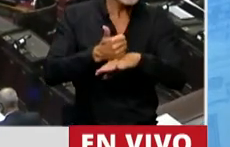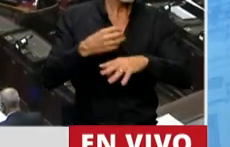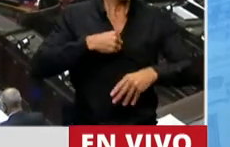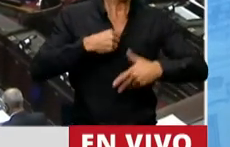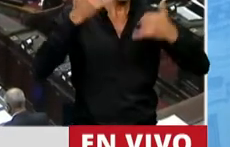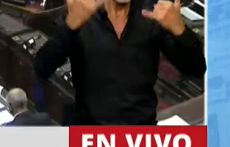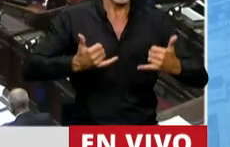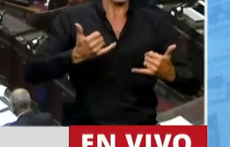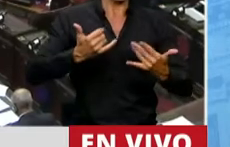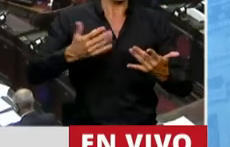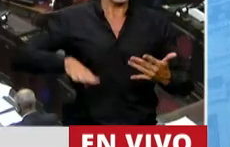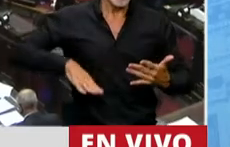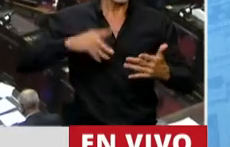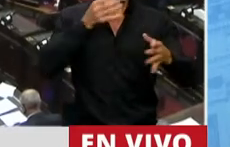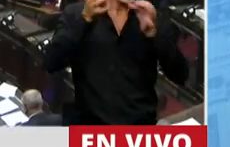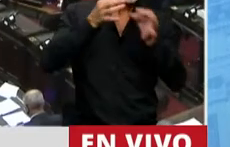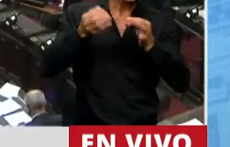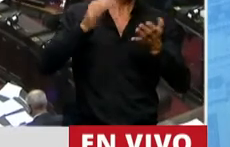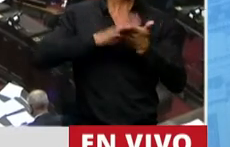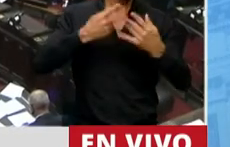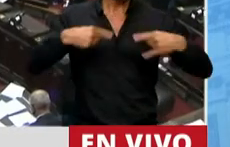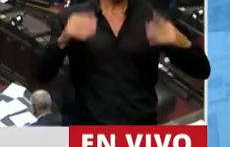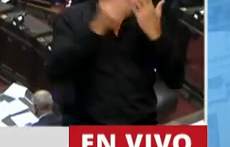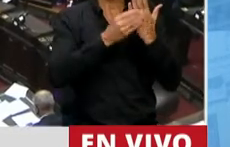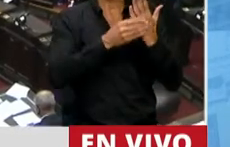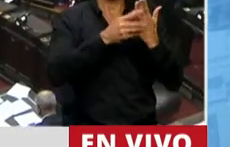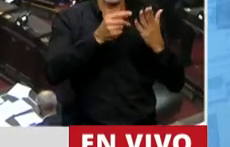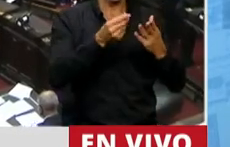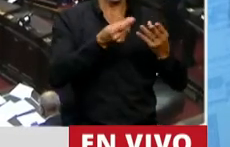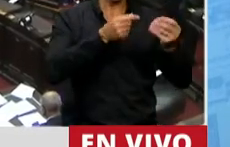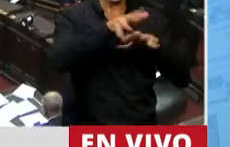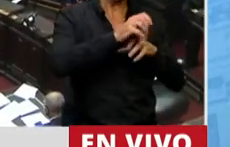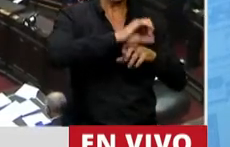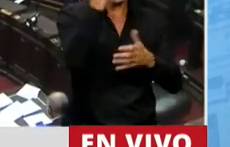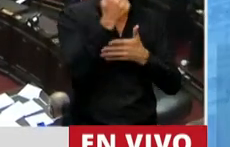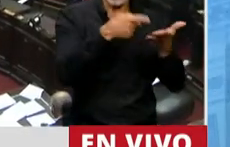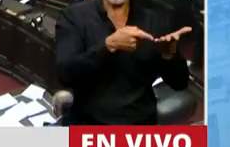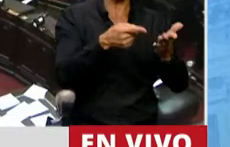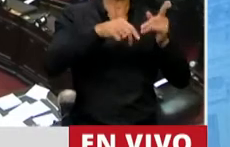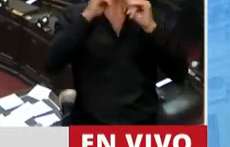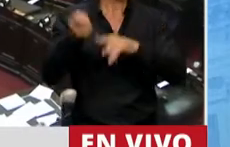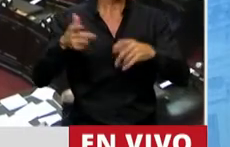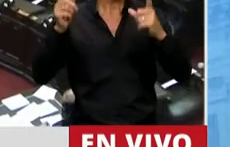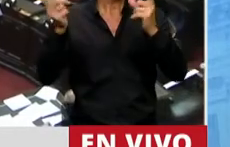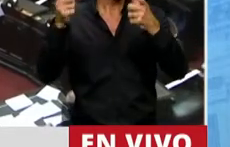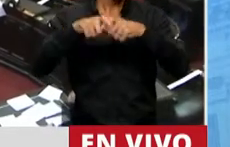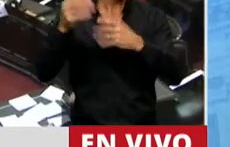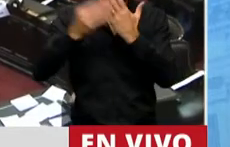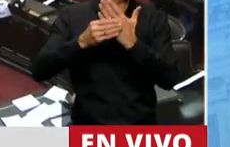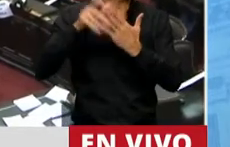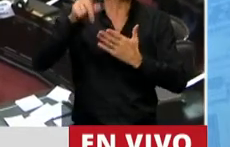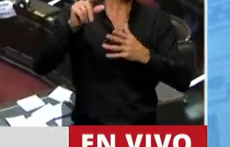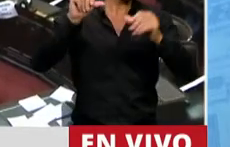voluntad, si no hubiera habido conversaciones con la cartera de Hacienda y Economía, si no hubiera habido conversaciones por supuesto con la cartera